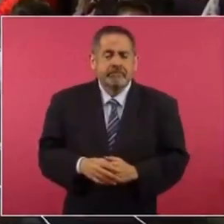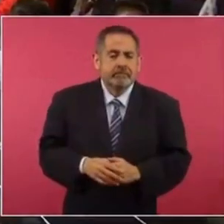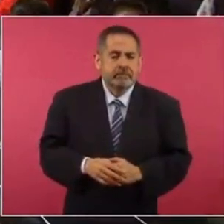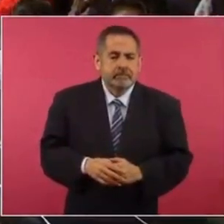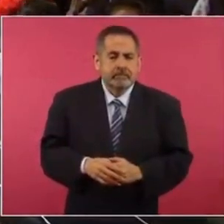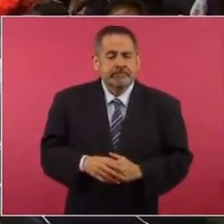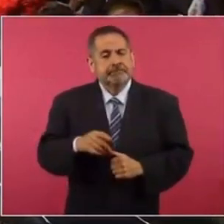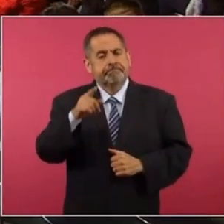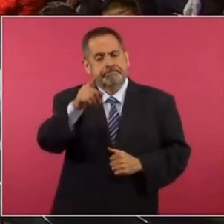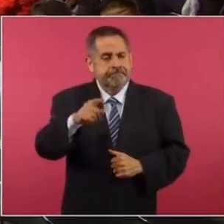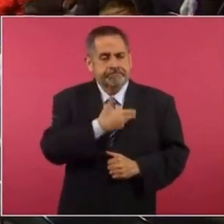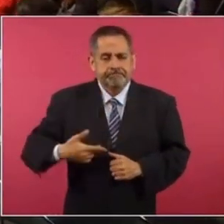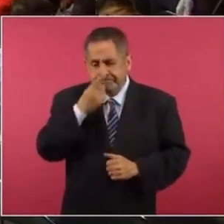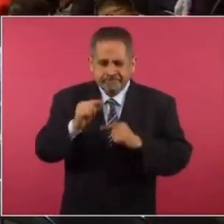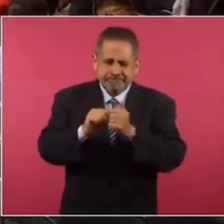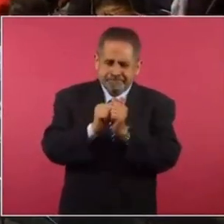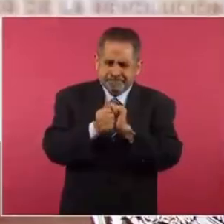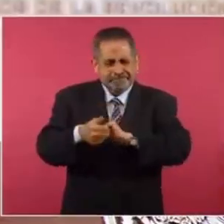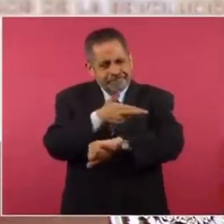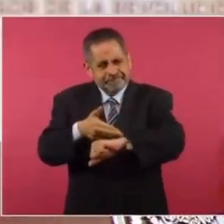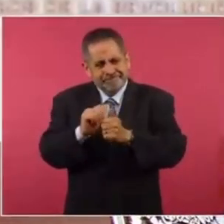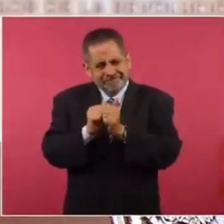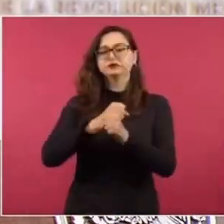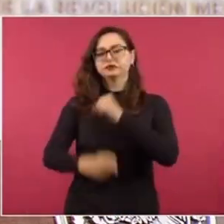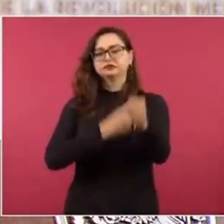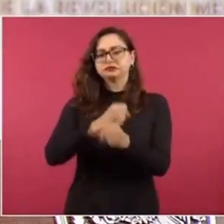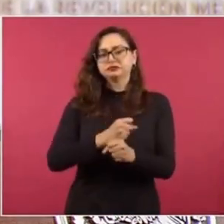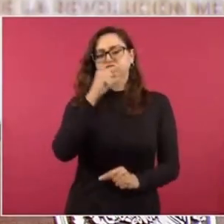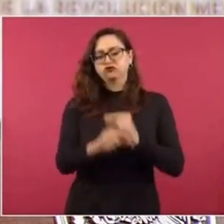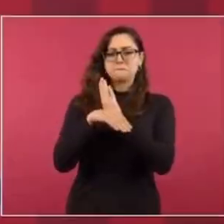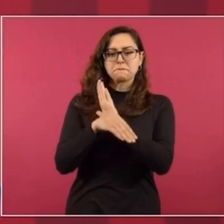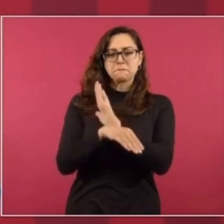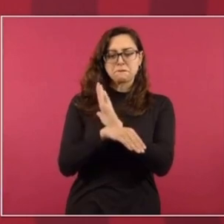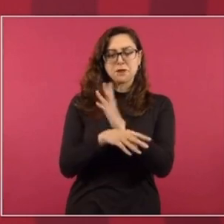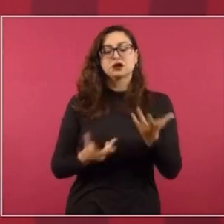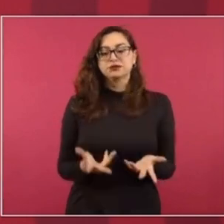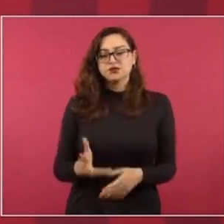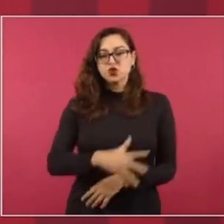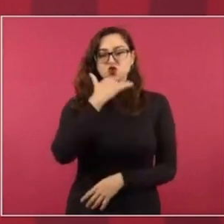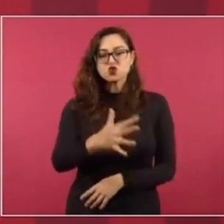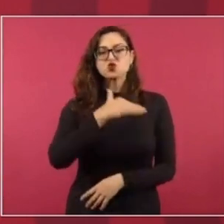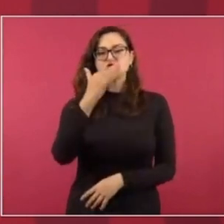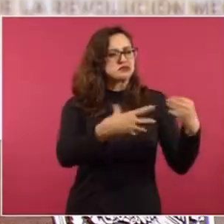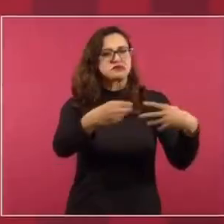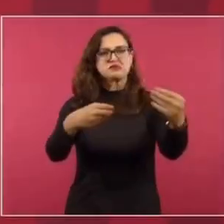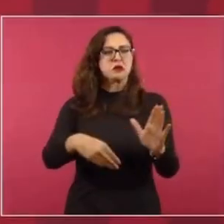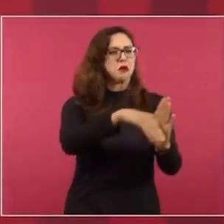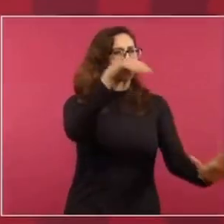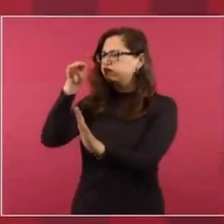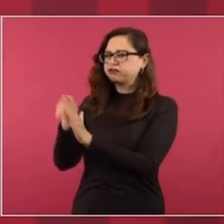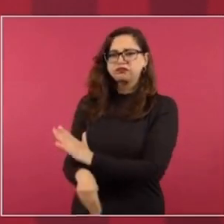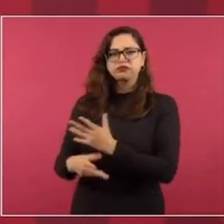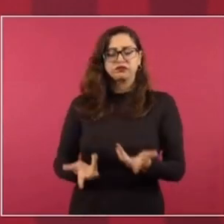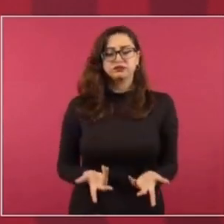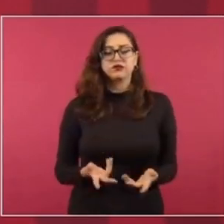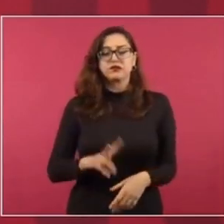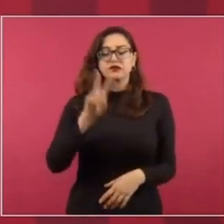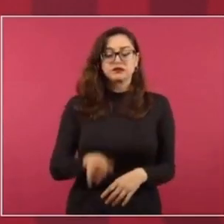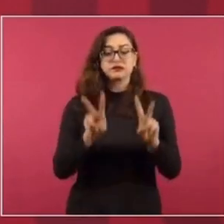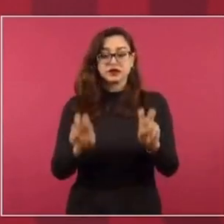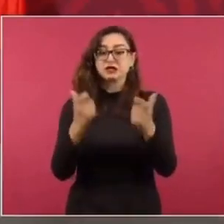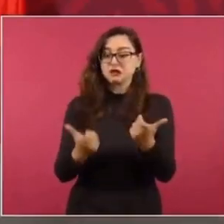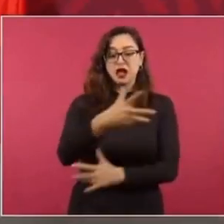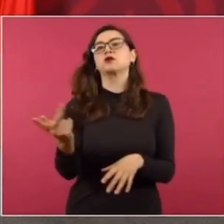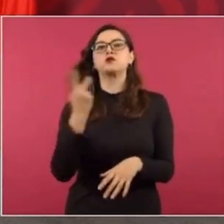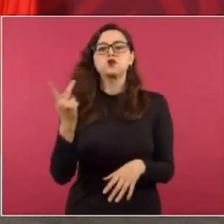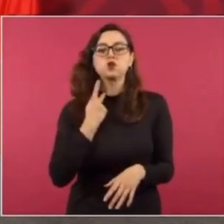la gente. Trata de un proceso de transformación. Parecíamos de una decadencia, algo que afectaba a lo económico,